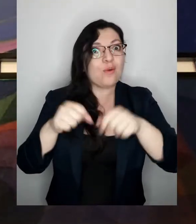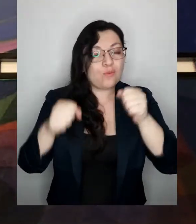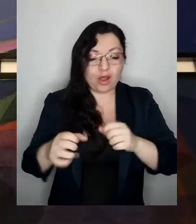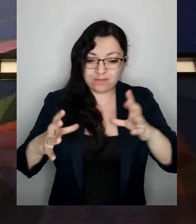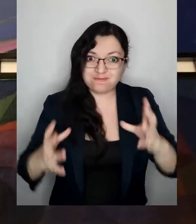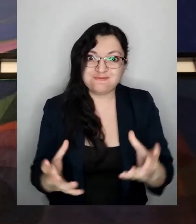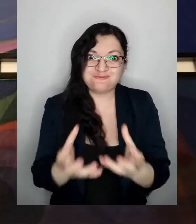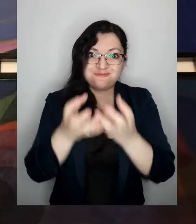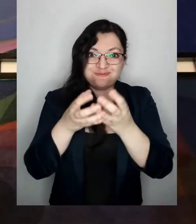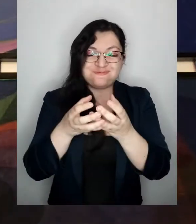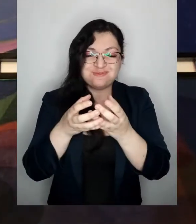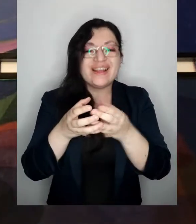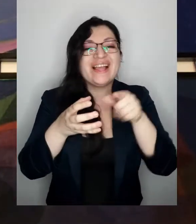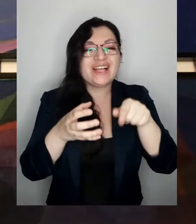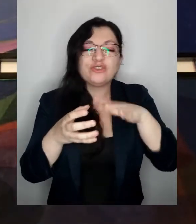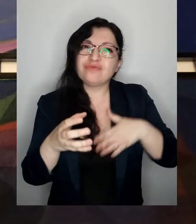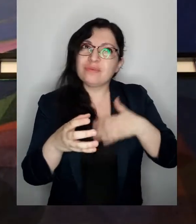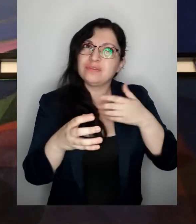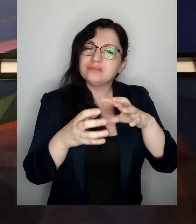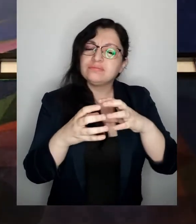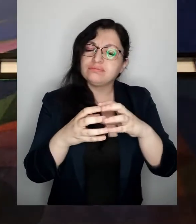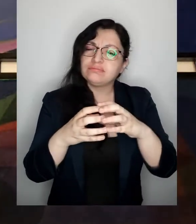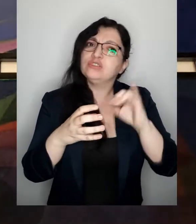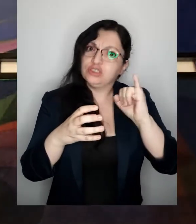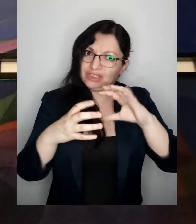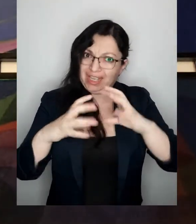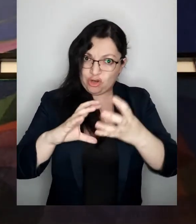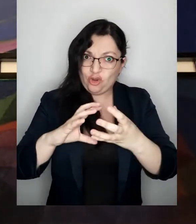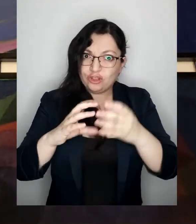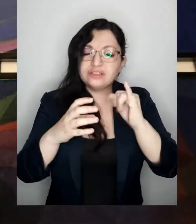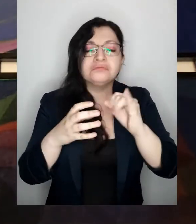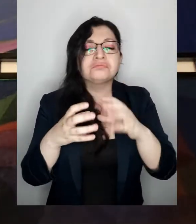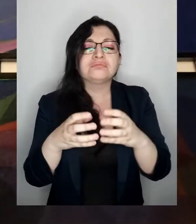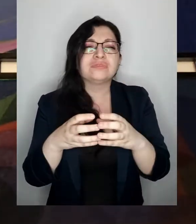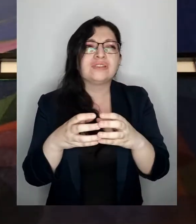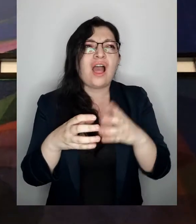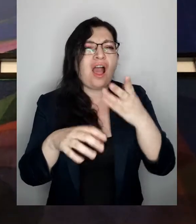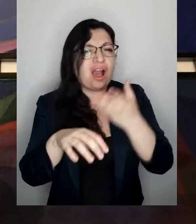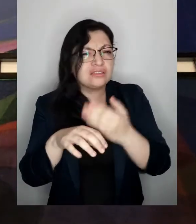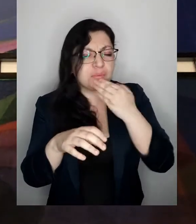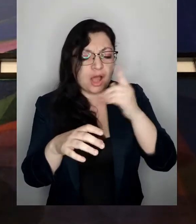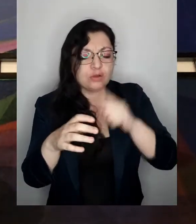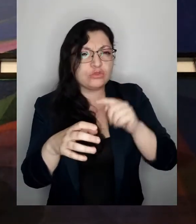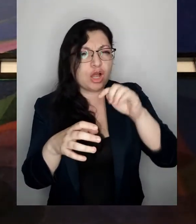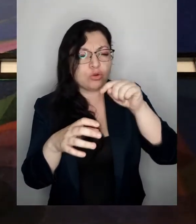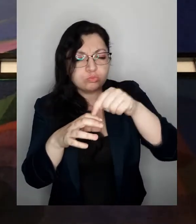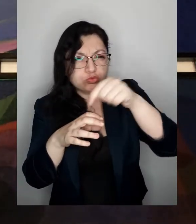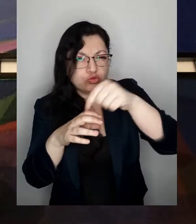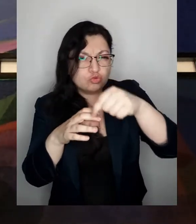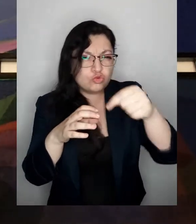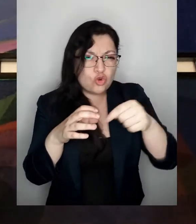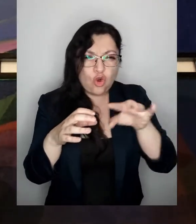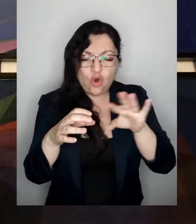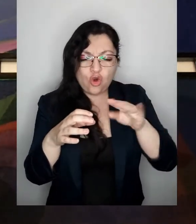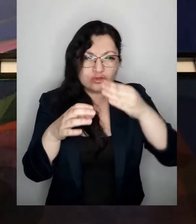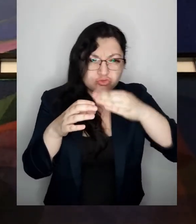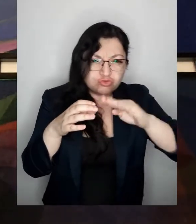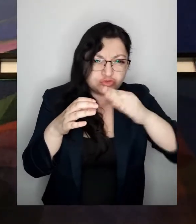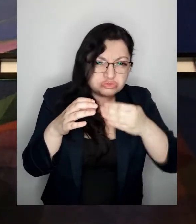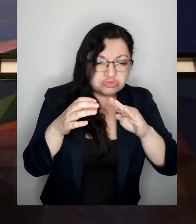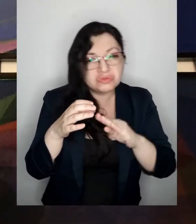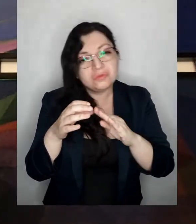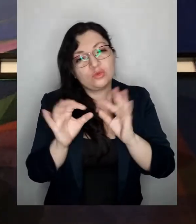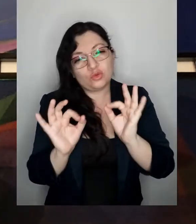tierra entre sus manos vamos a sentir que esta tierra es redonda, ¿cierto? hay un par de puntitos por ahí, unos hoyitos de la